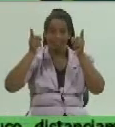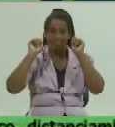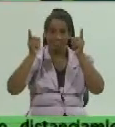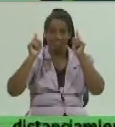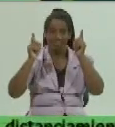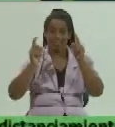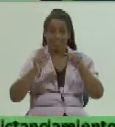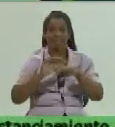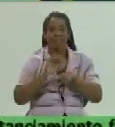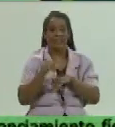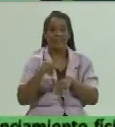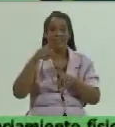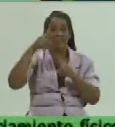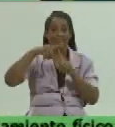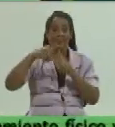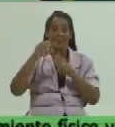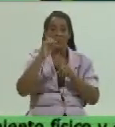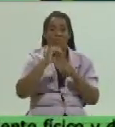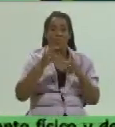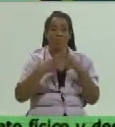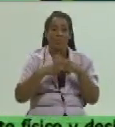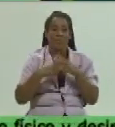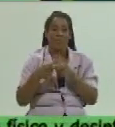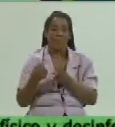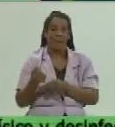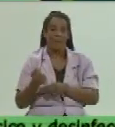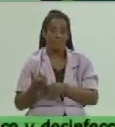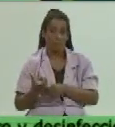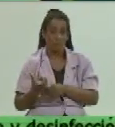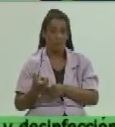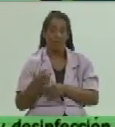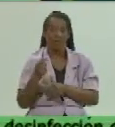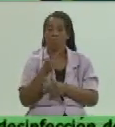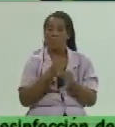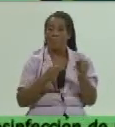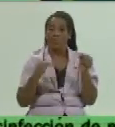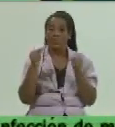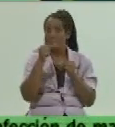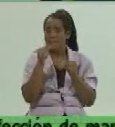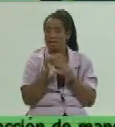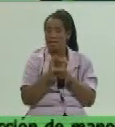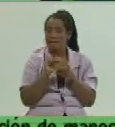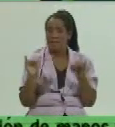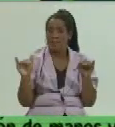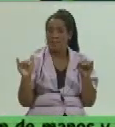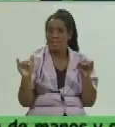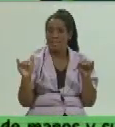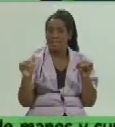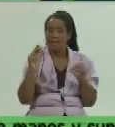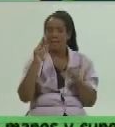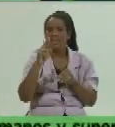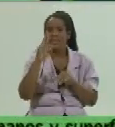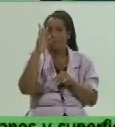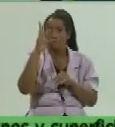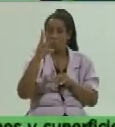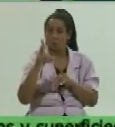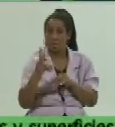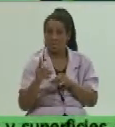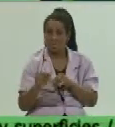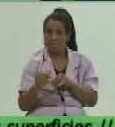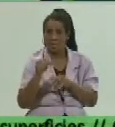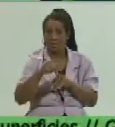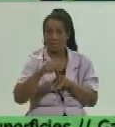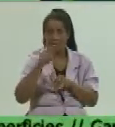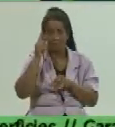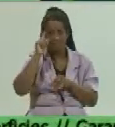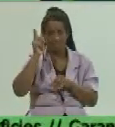en torno a la tarea de ordenamiento ahora por donde anda los principales ya resultados de la implementación de esta política en